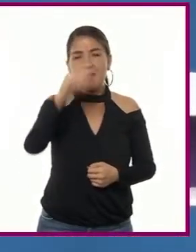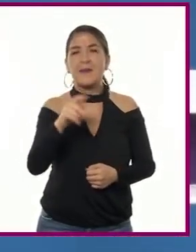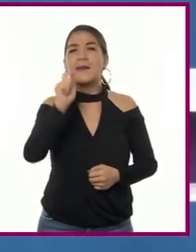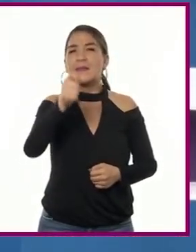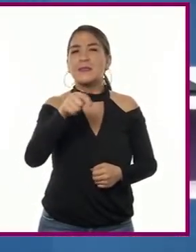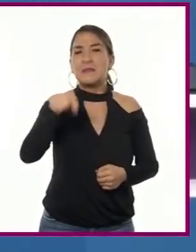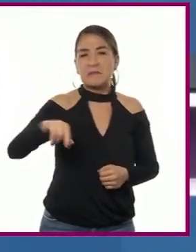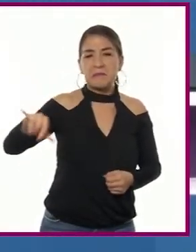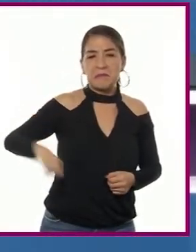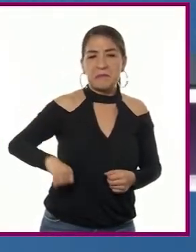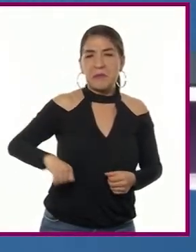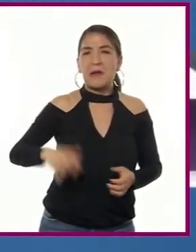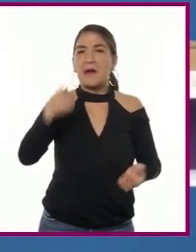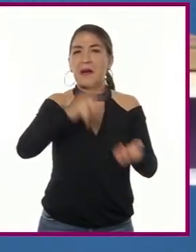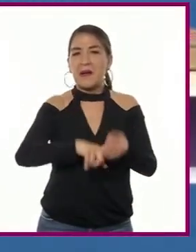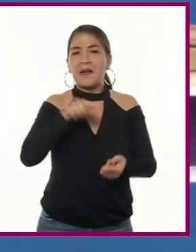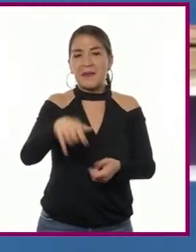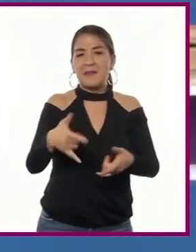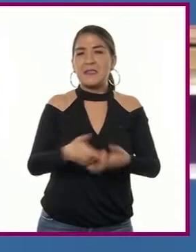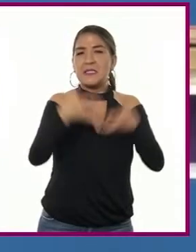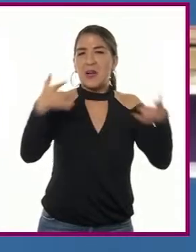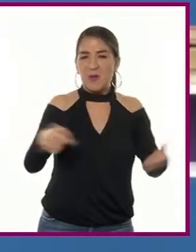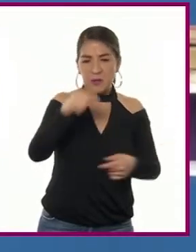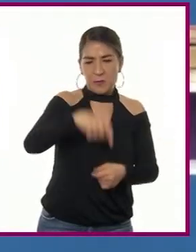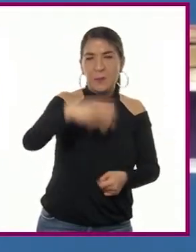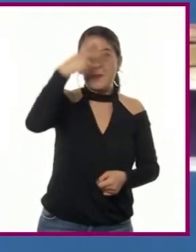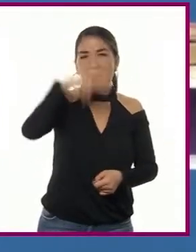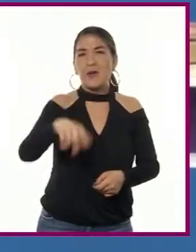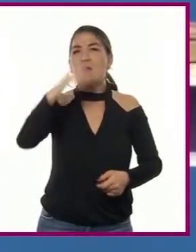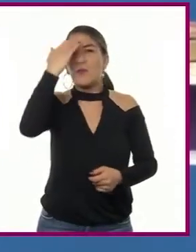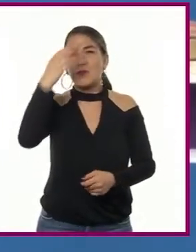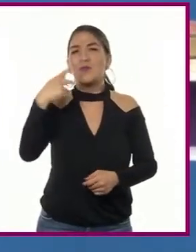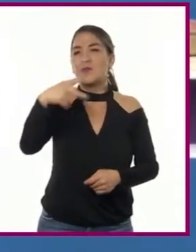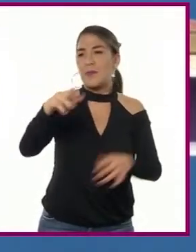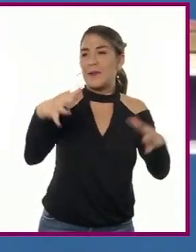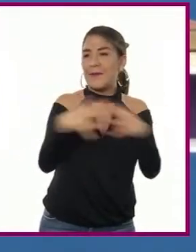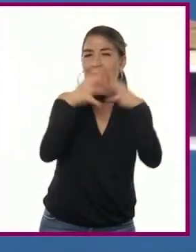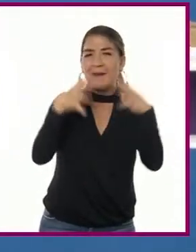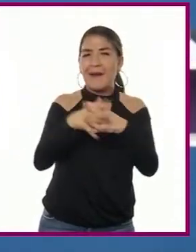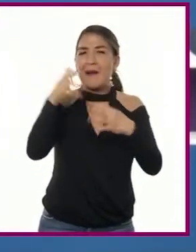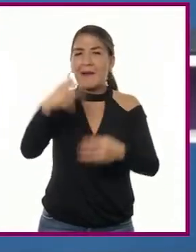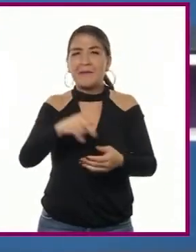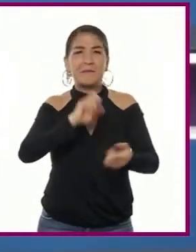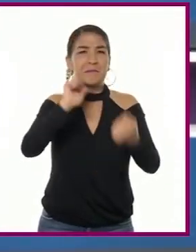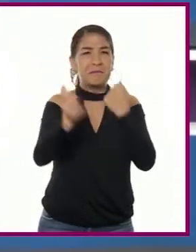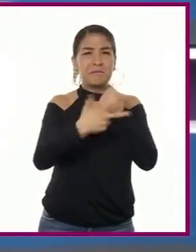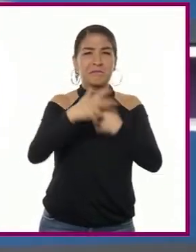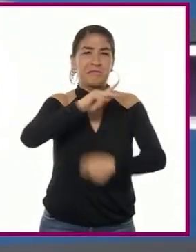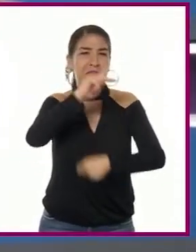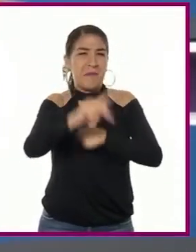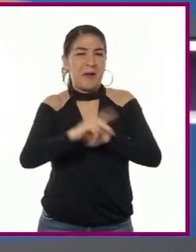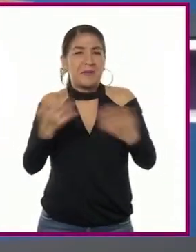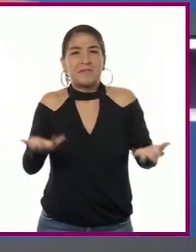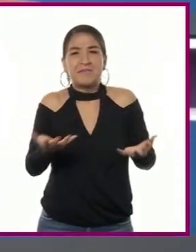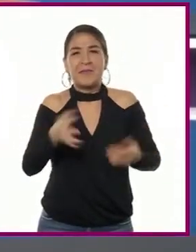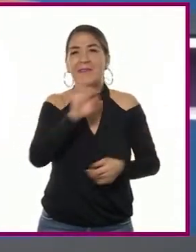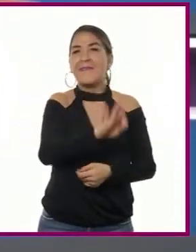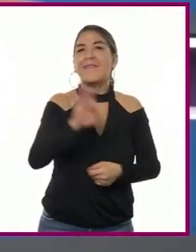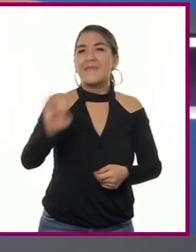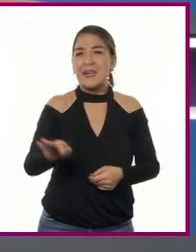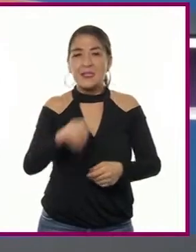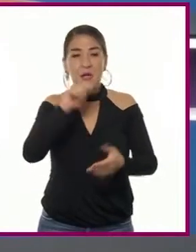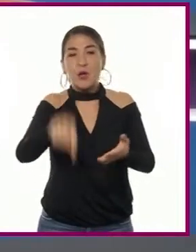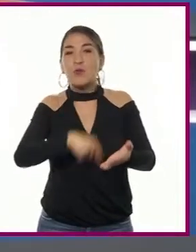qué interés puede tener para la historia de México conocer las guerras entre estos países europeos. Estas fechas,